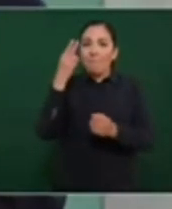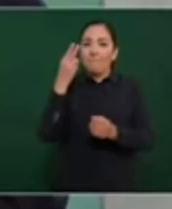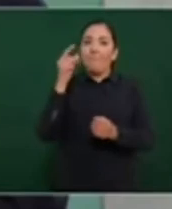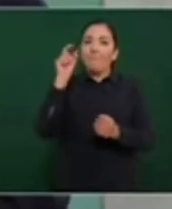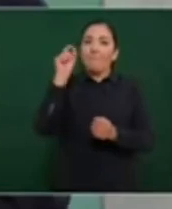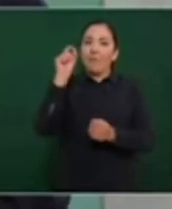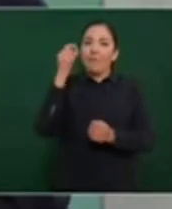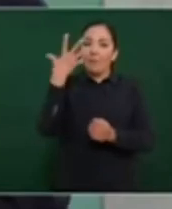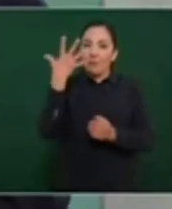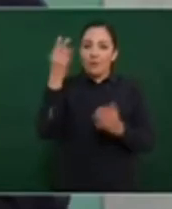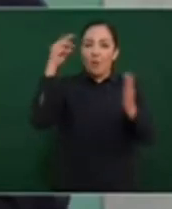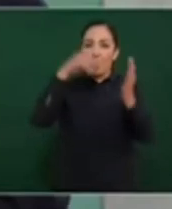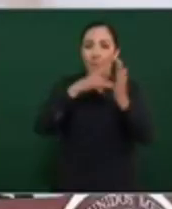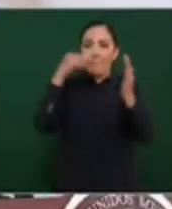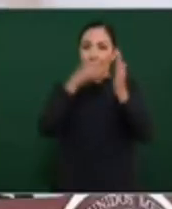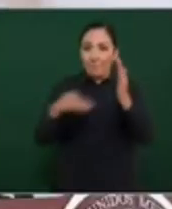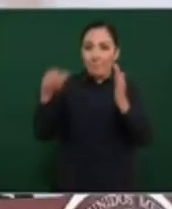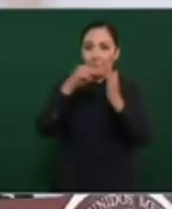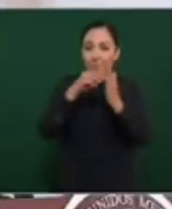por esa decisión.